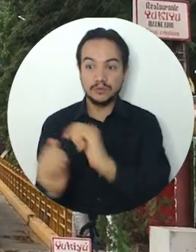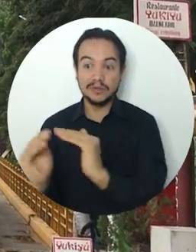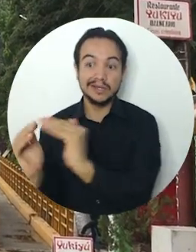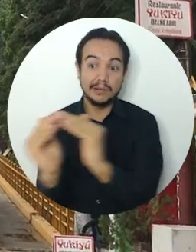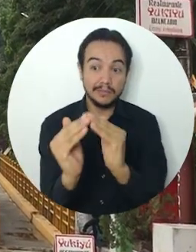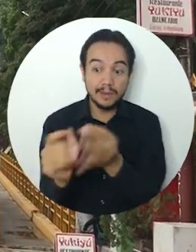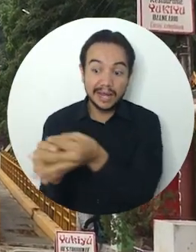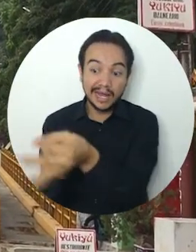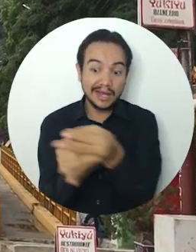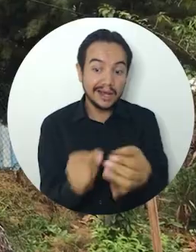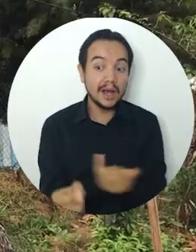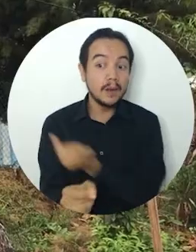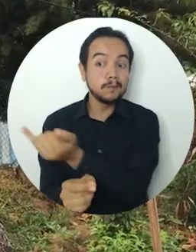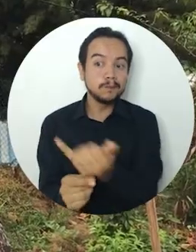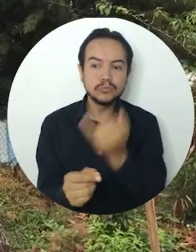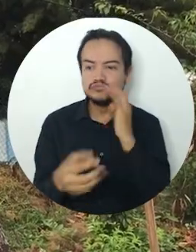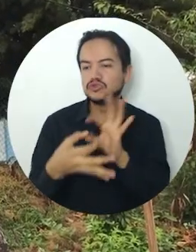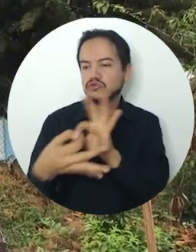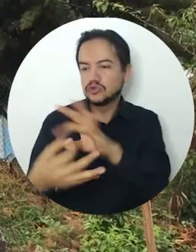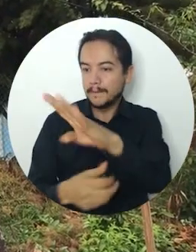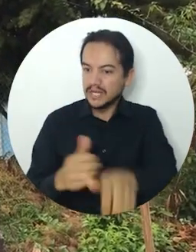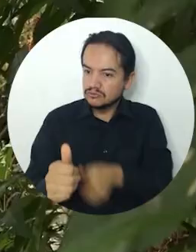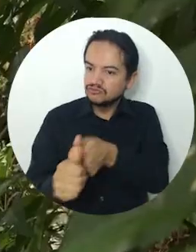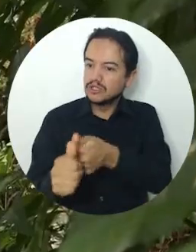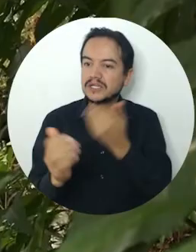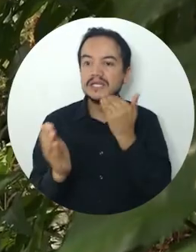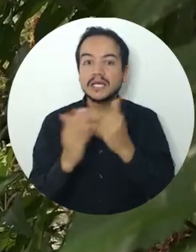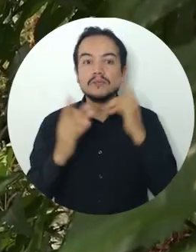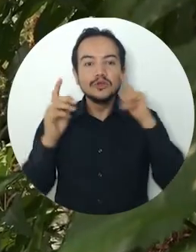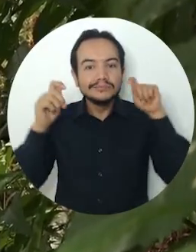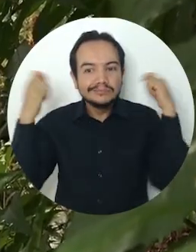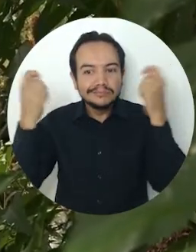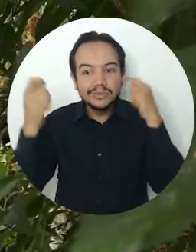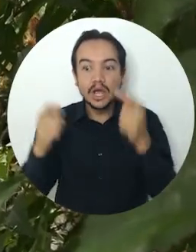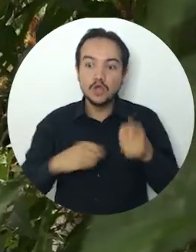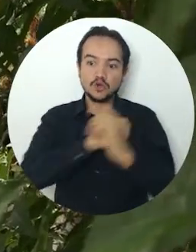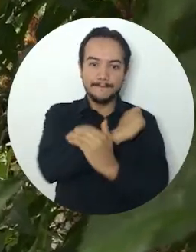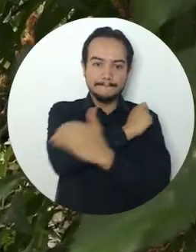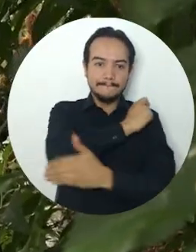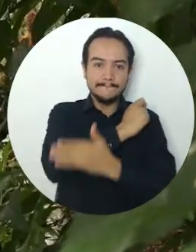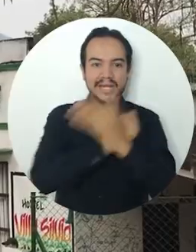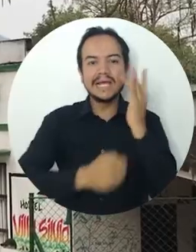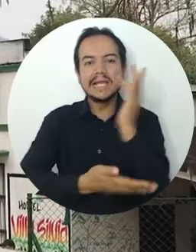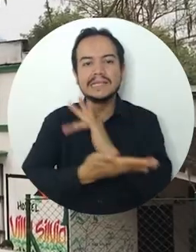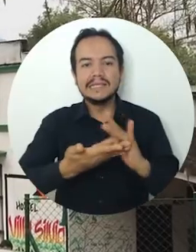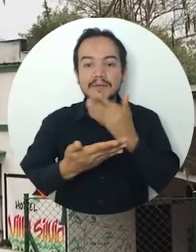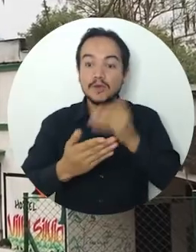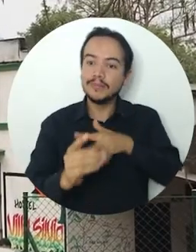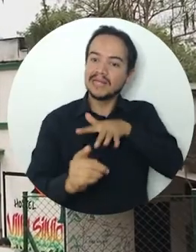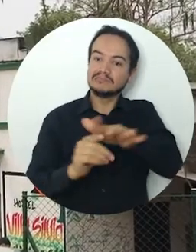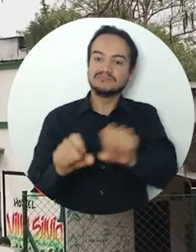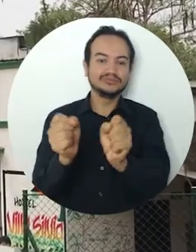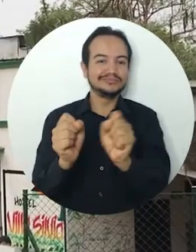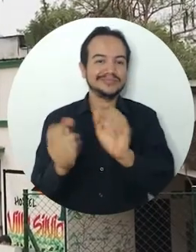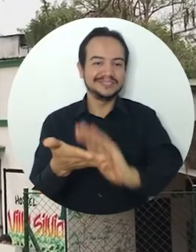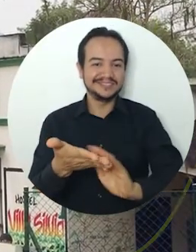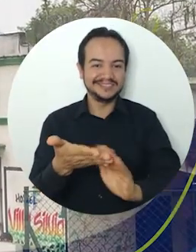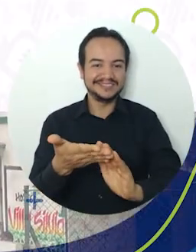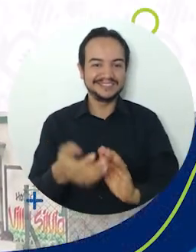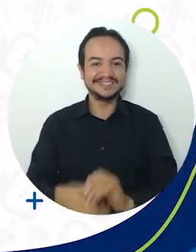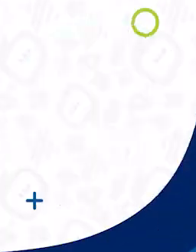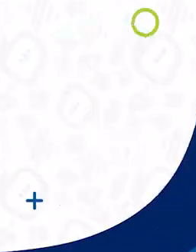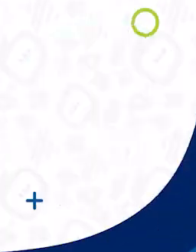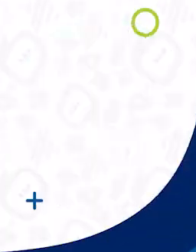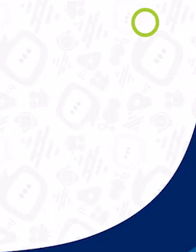social, apoyar la organización de las comunidades y asesorar programas comunales como Minca Pura Sin Basura para mitigar los impactos negativos.